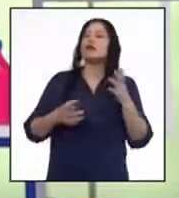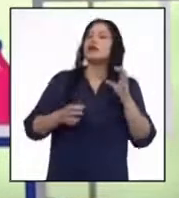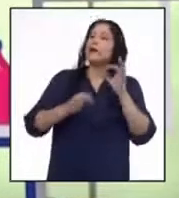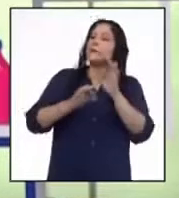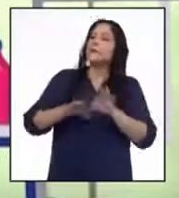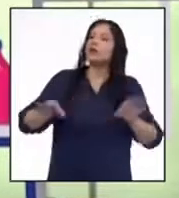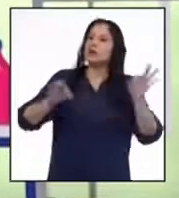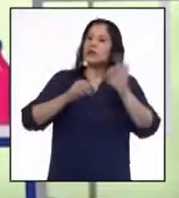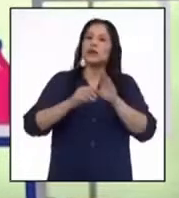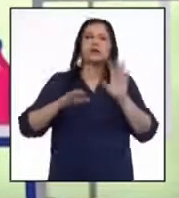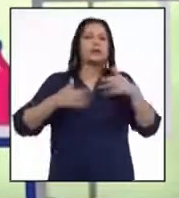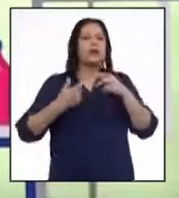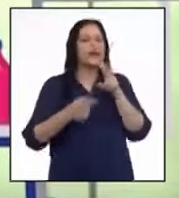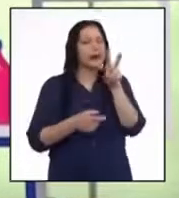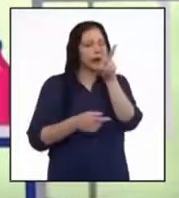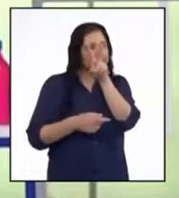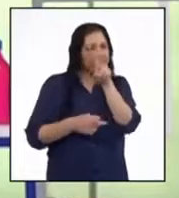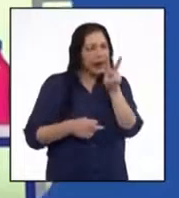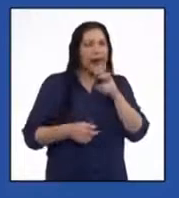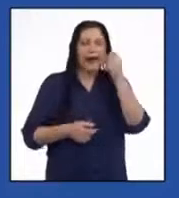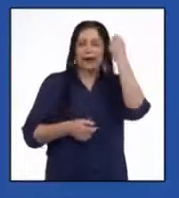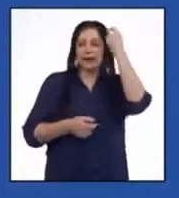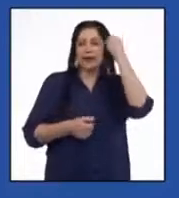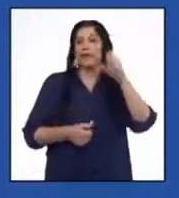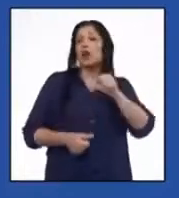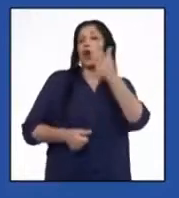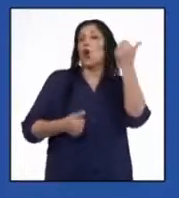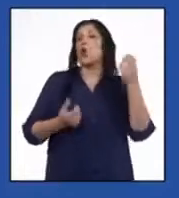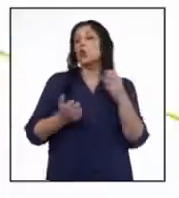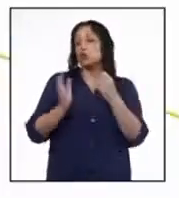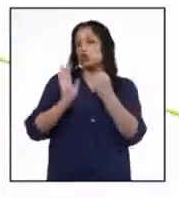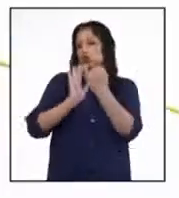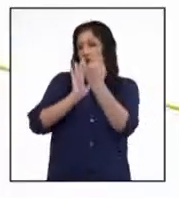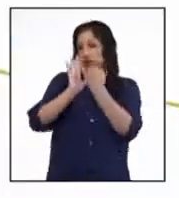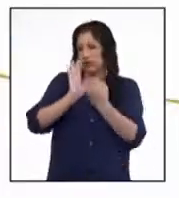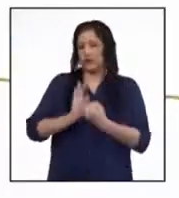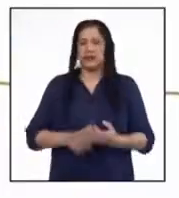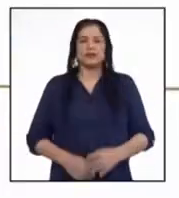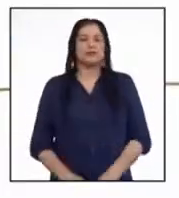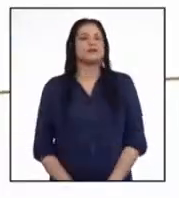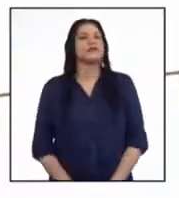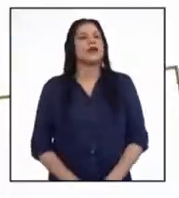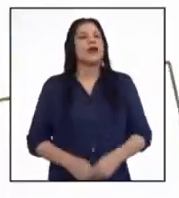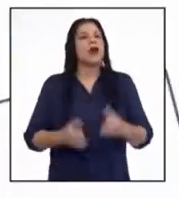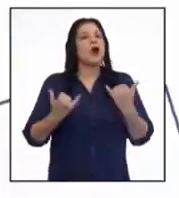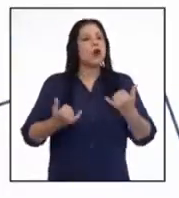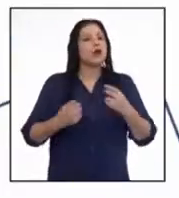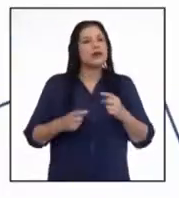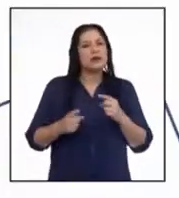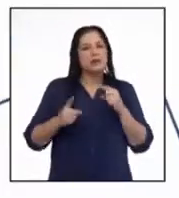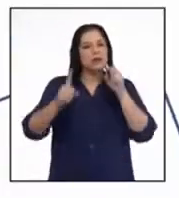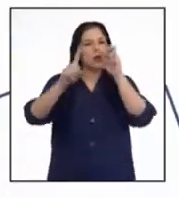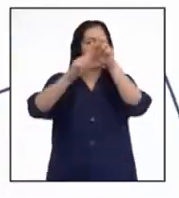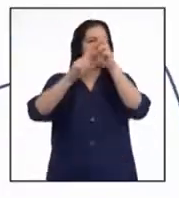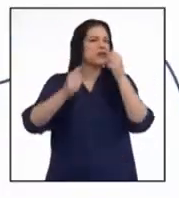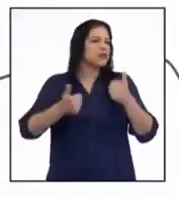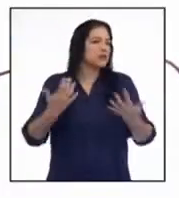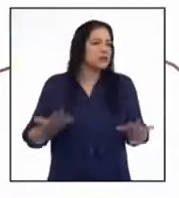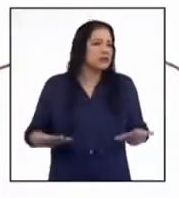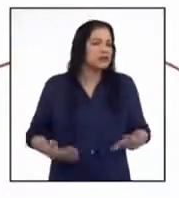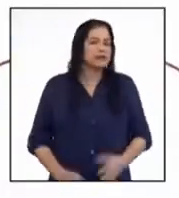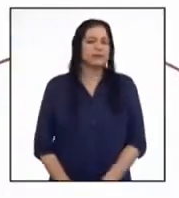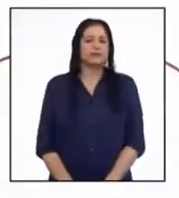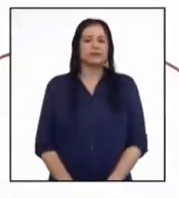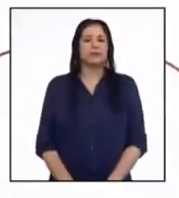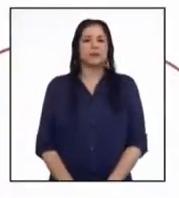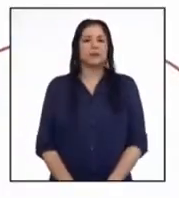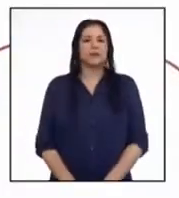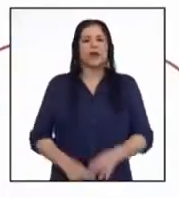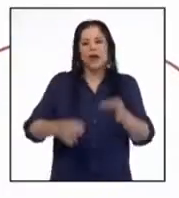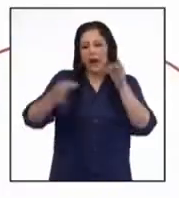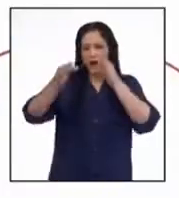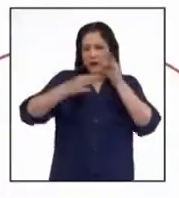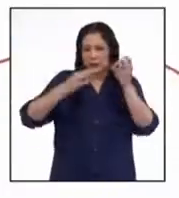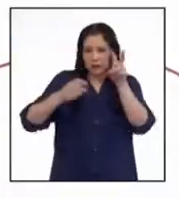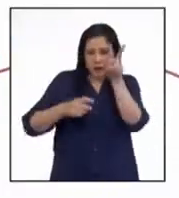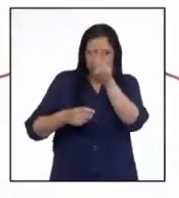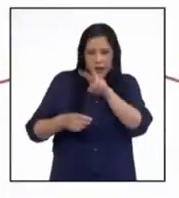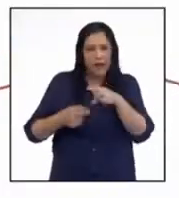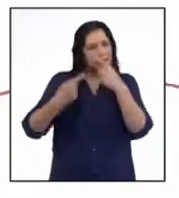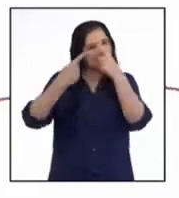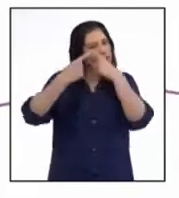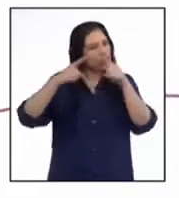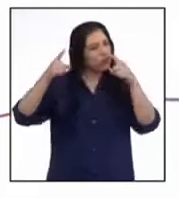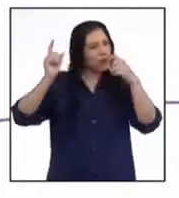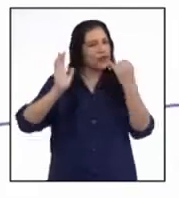interpretar otro tipo de gráficos estadísticos. Justo el propósito de nuestro programa de hoy es... Interpretamos una